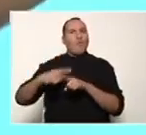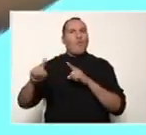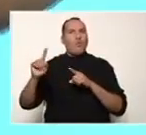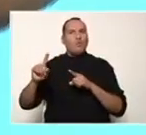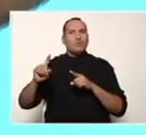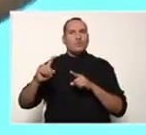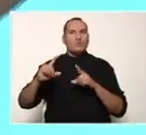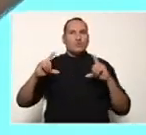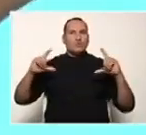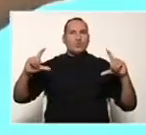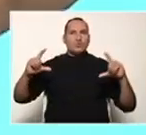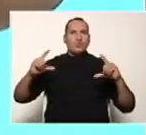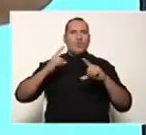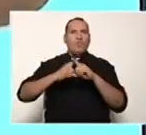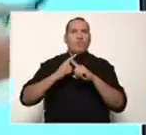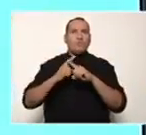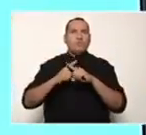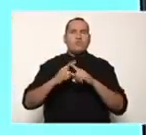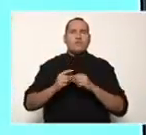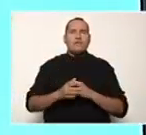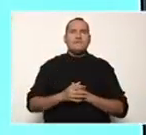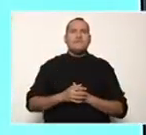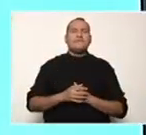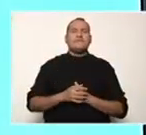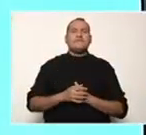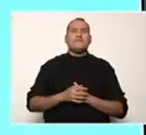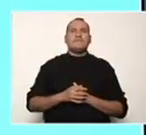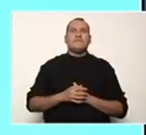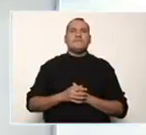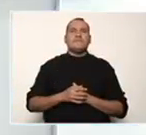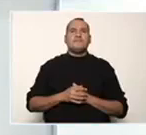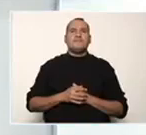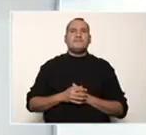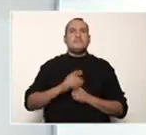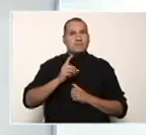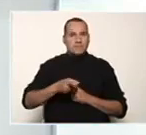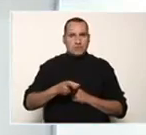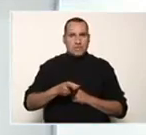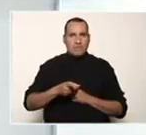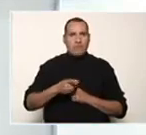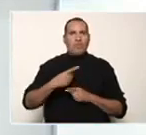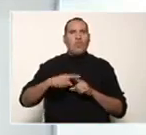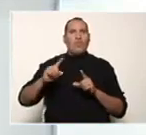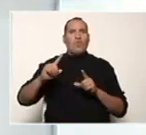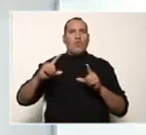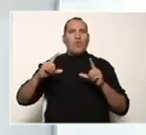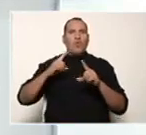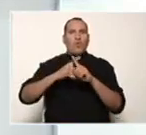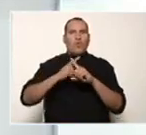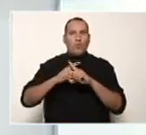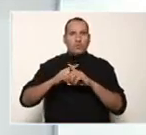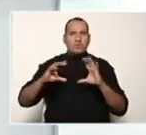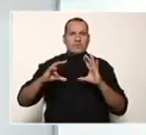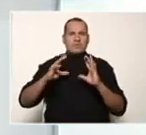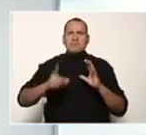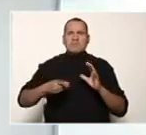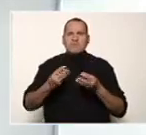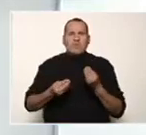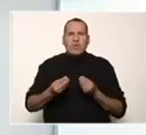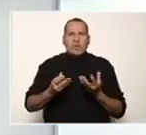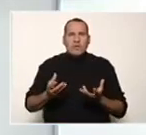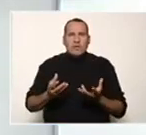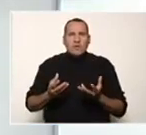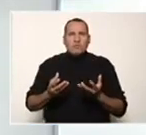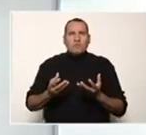lo tengo que multiplicar por otro factor y ¿qué debo hacer para buscar